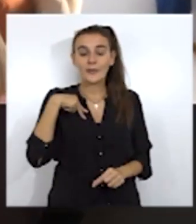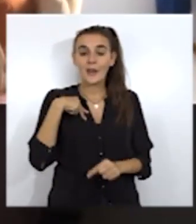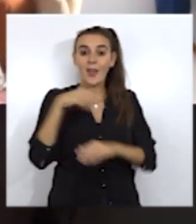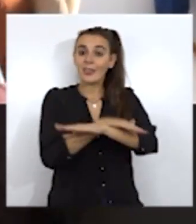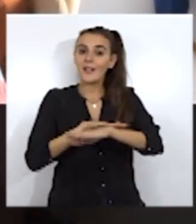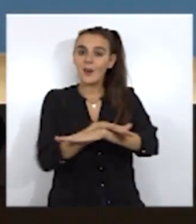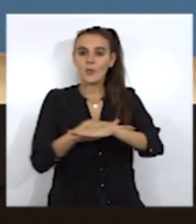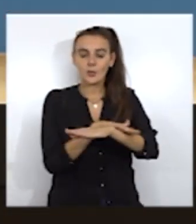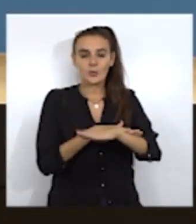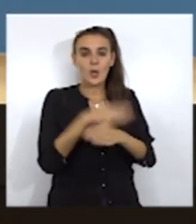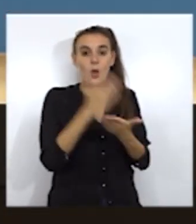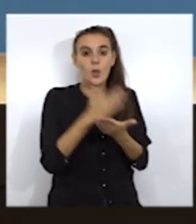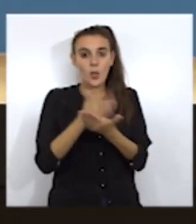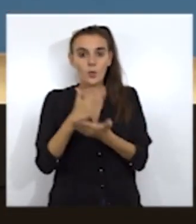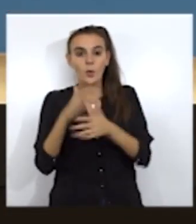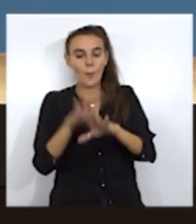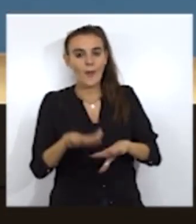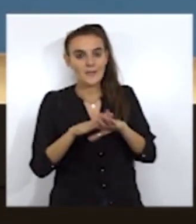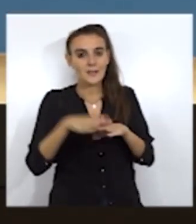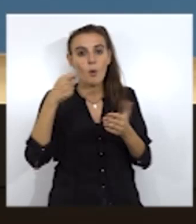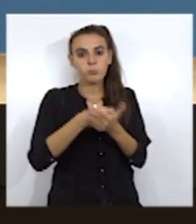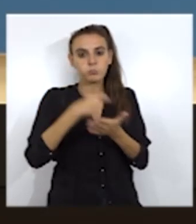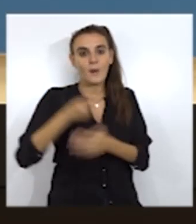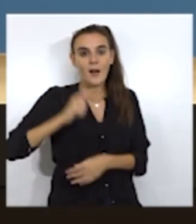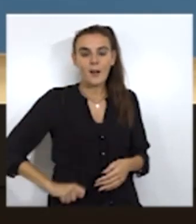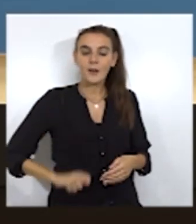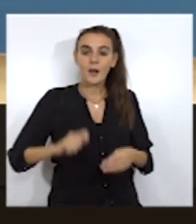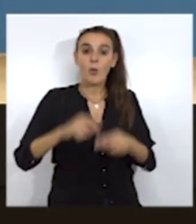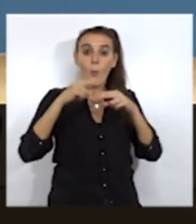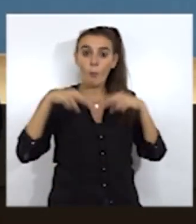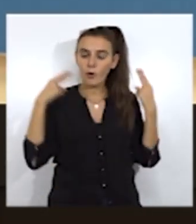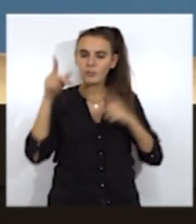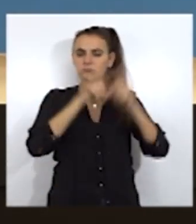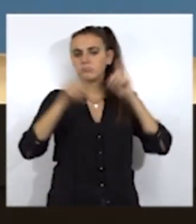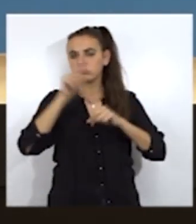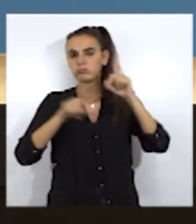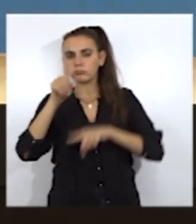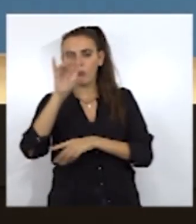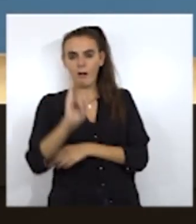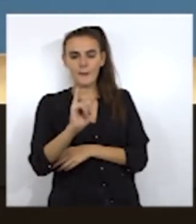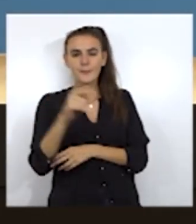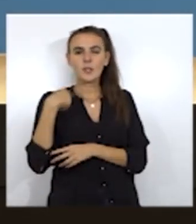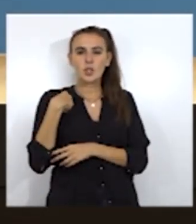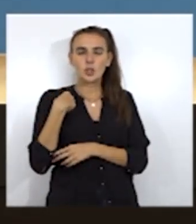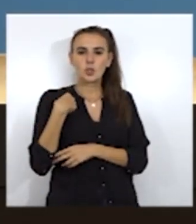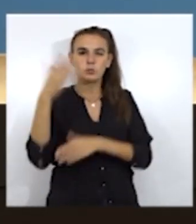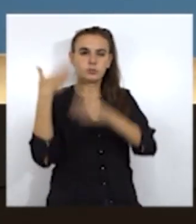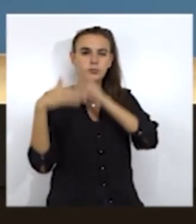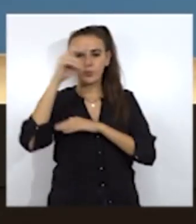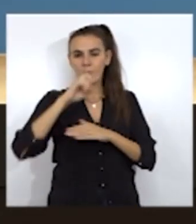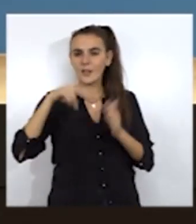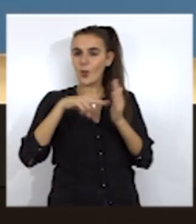pasivas con cualquier otra remuneración a cargos públicos provocó la polémica regularización. Yo más bien me remontaría al año 2008